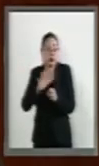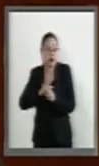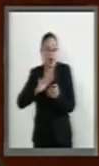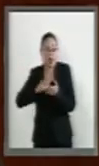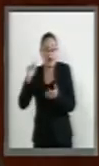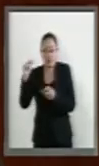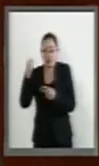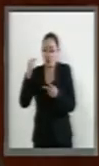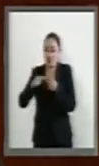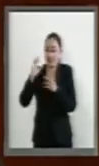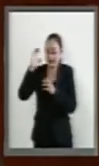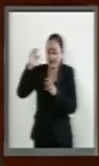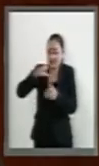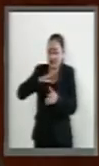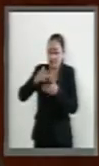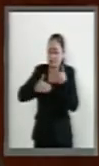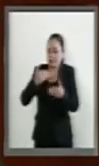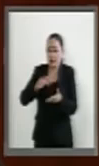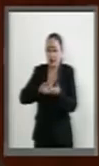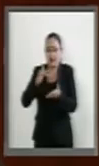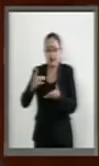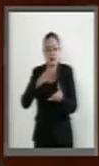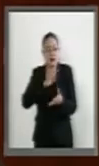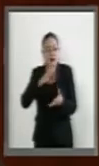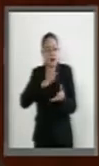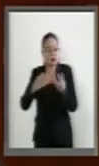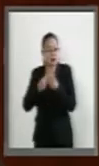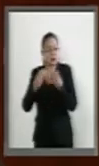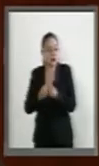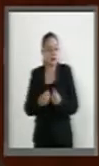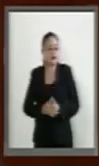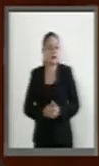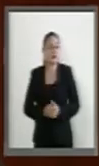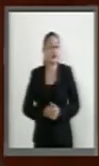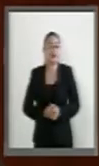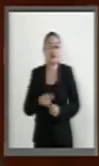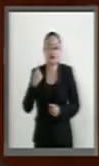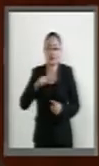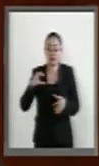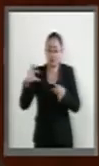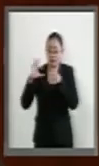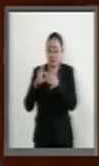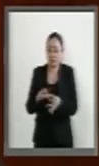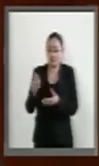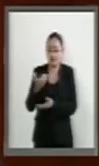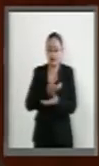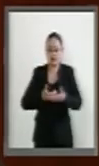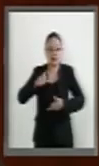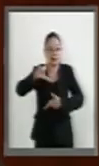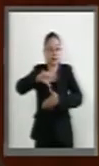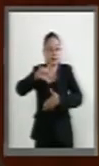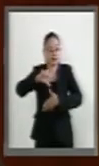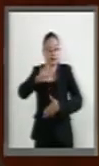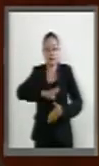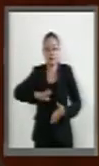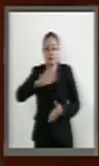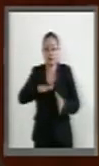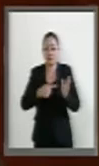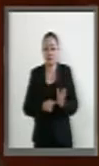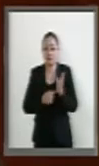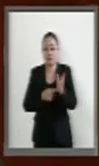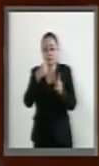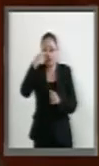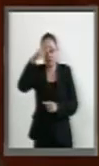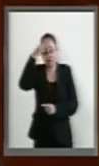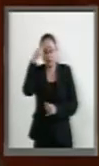pesar de estos grandes avances y de una amplia red de vinculación comercial, América Latina representa para México,